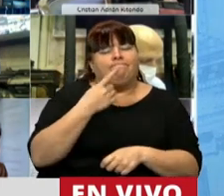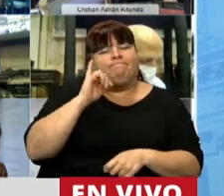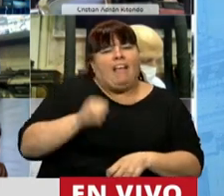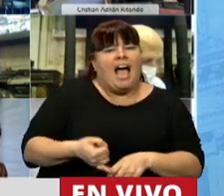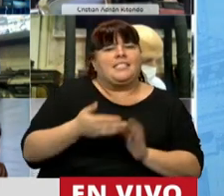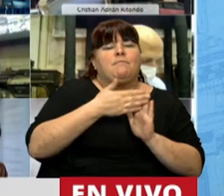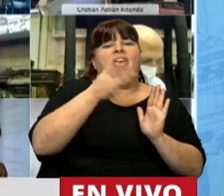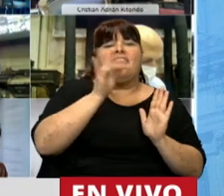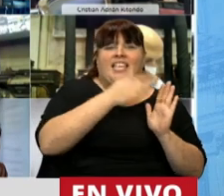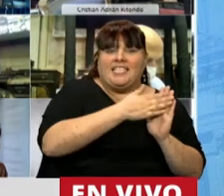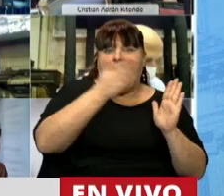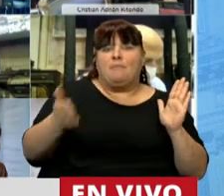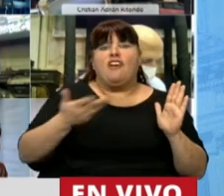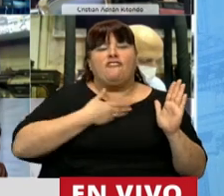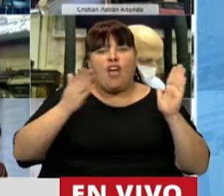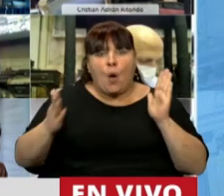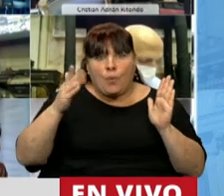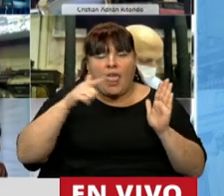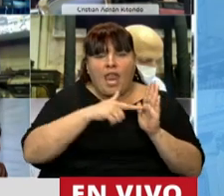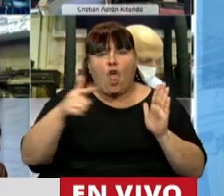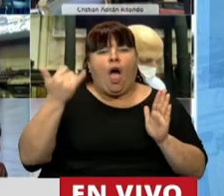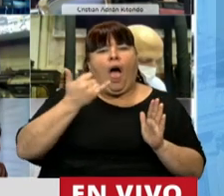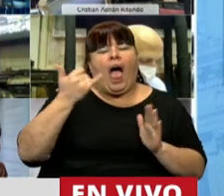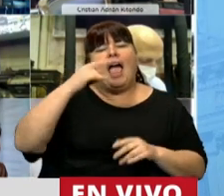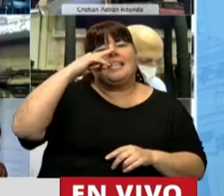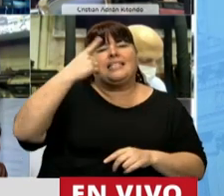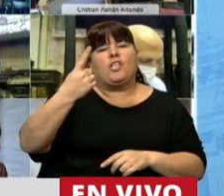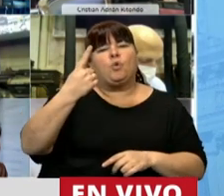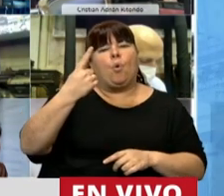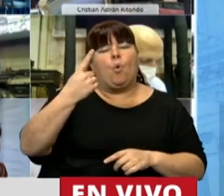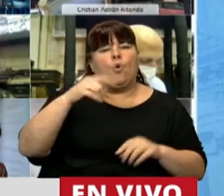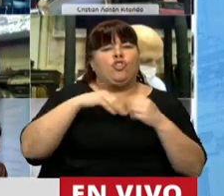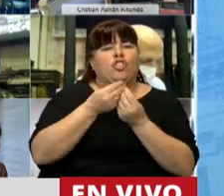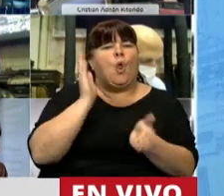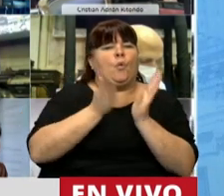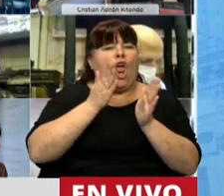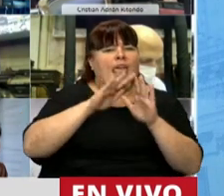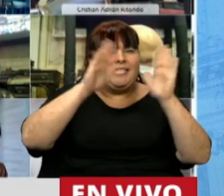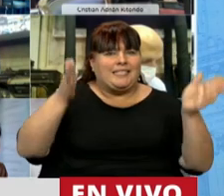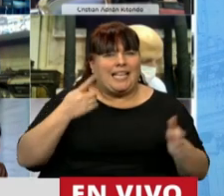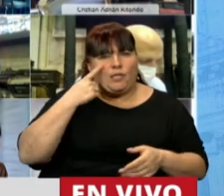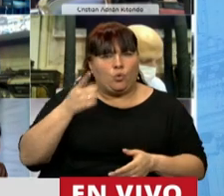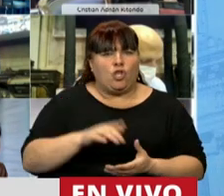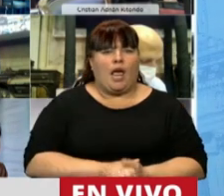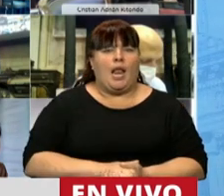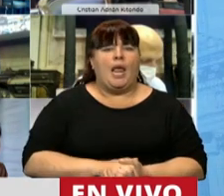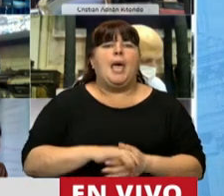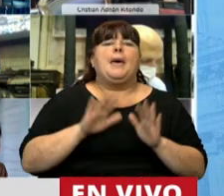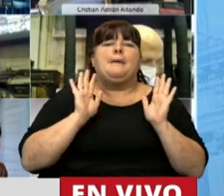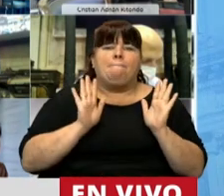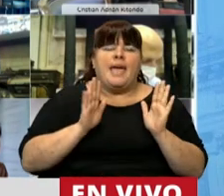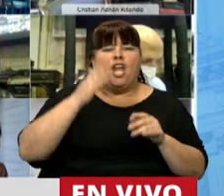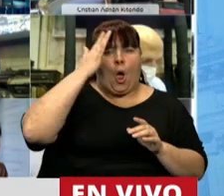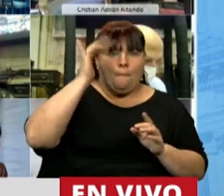que entre diciembre y febrero había registro de 71 casos de violencia institucional. Pero entre